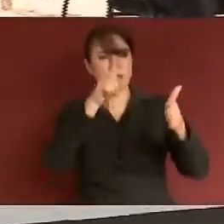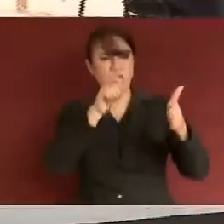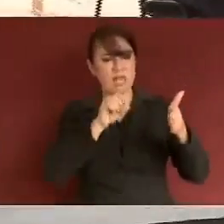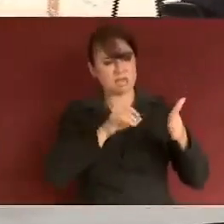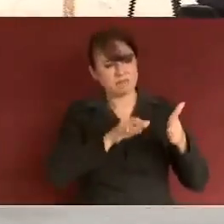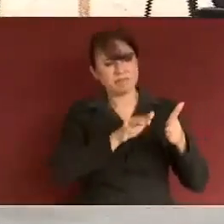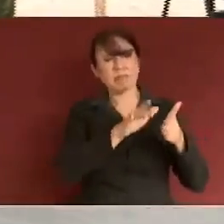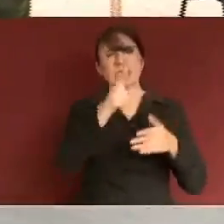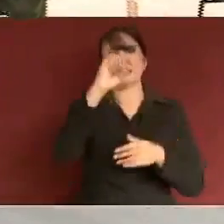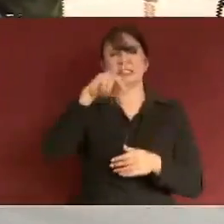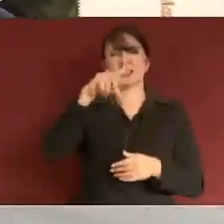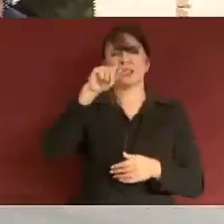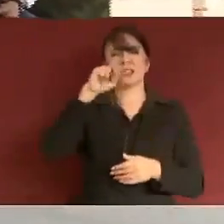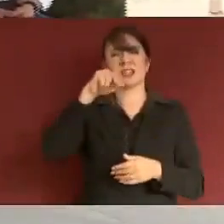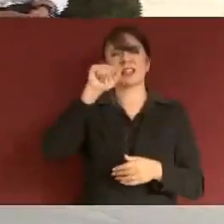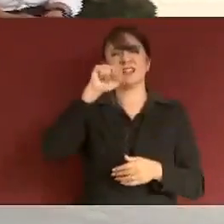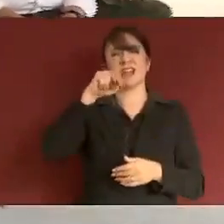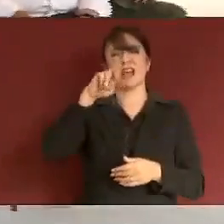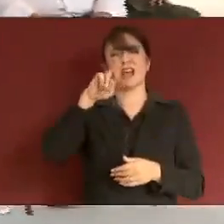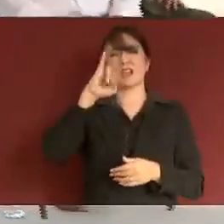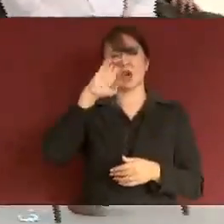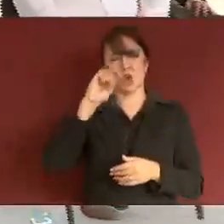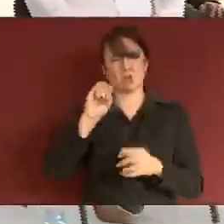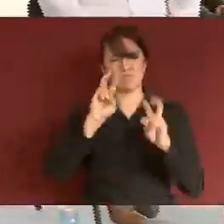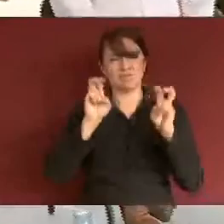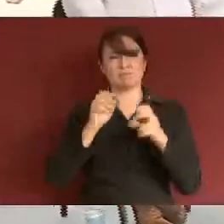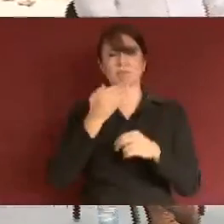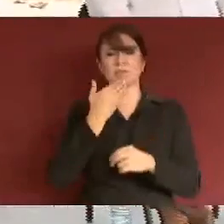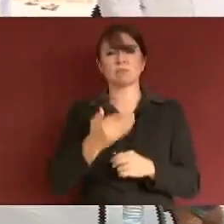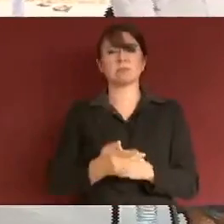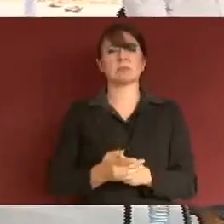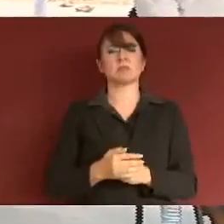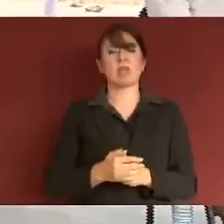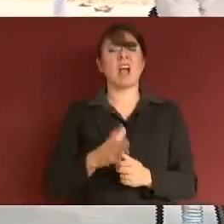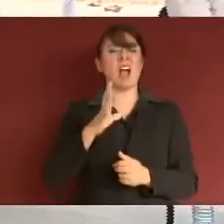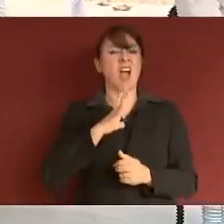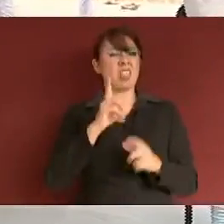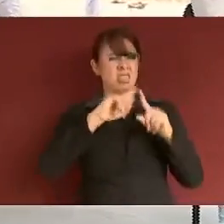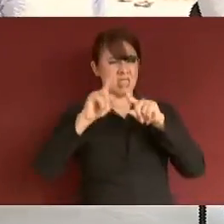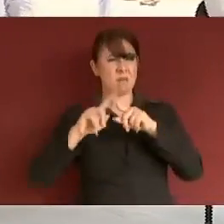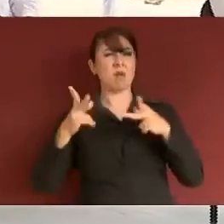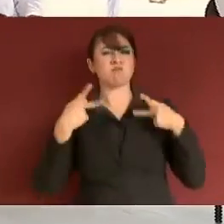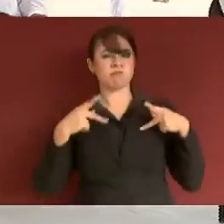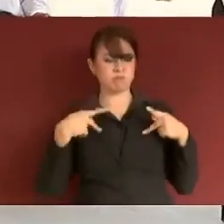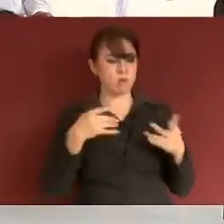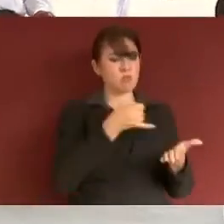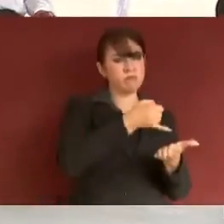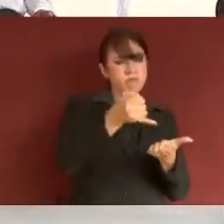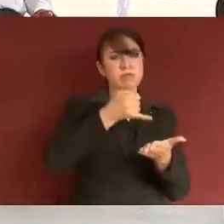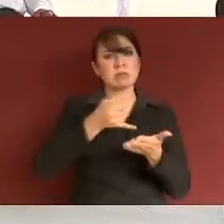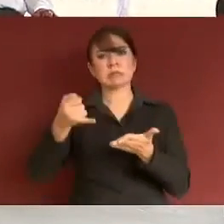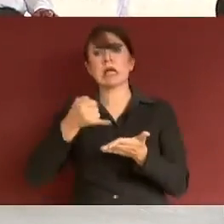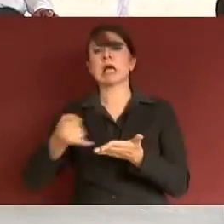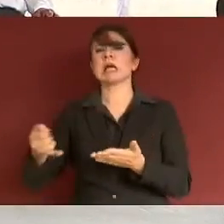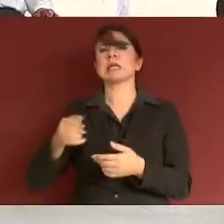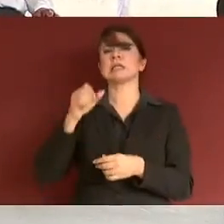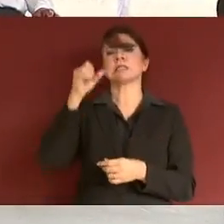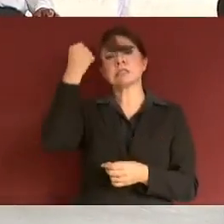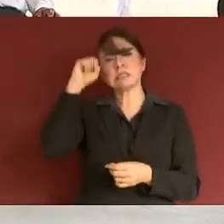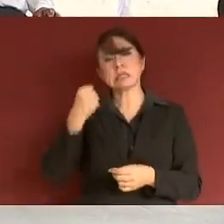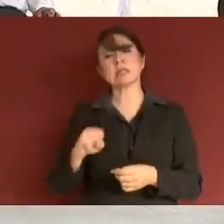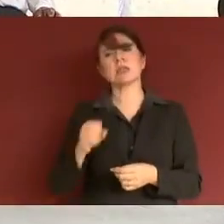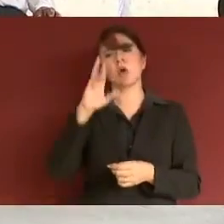mil hectáreas de cultivo, en beneficio de 7 mil 643 productores de Santiago Iscuintla, Rosa Morada,